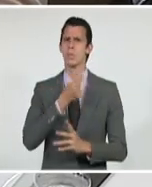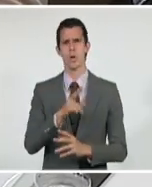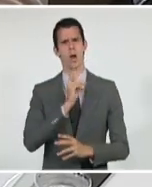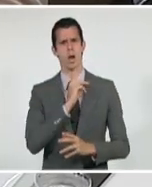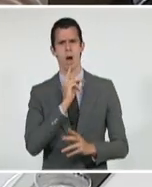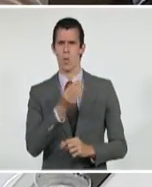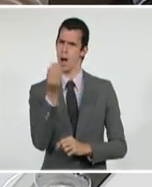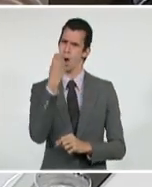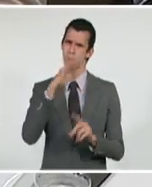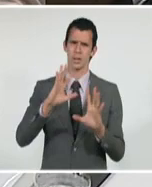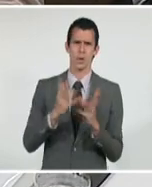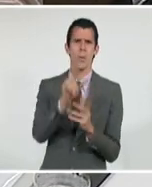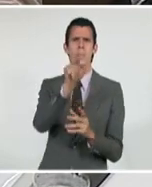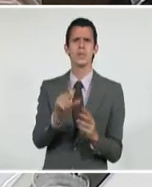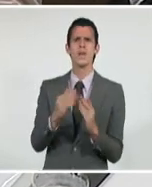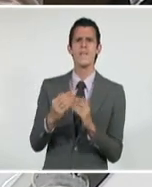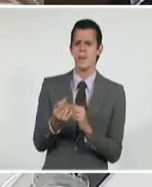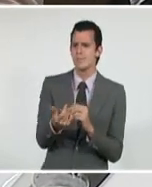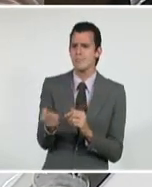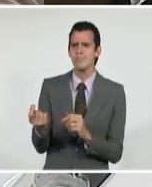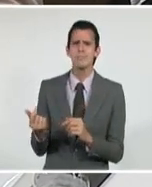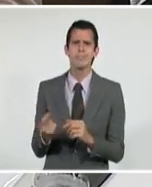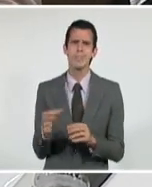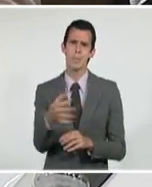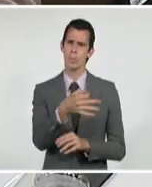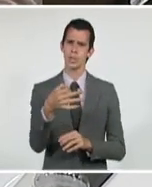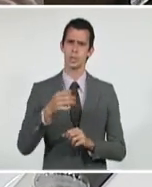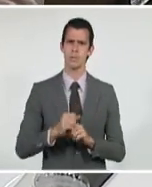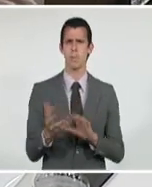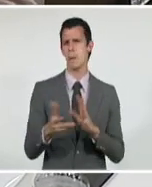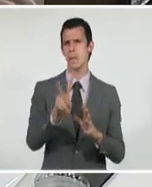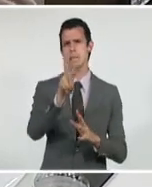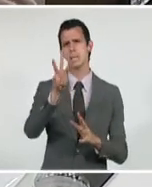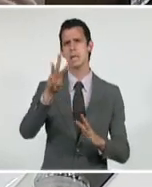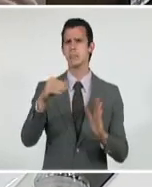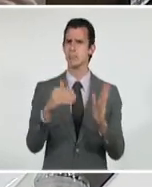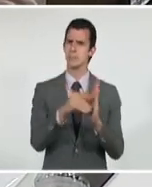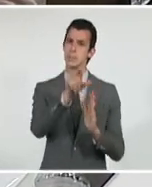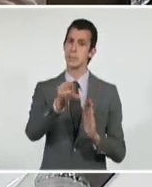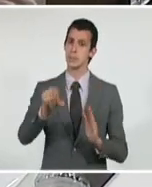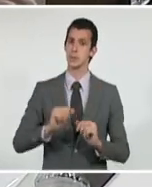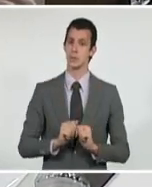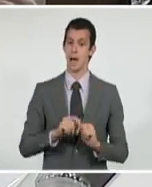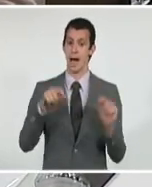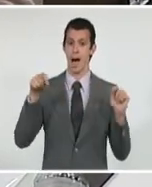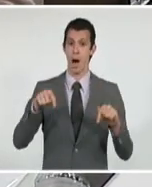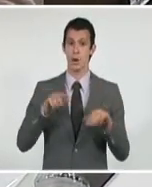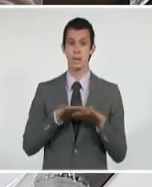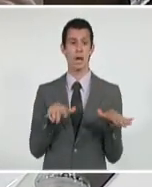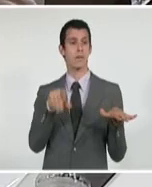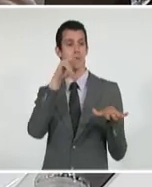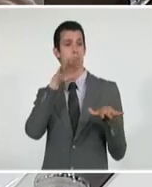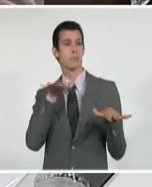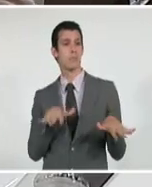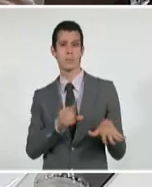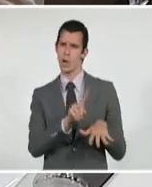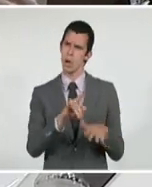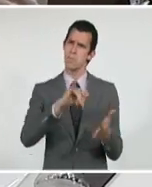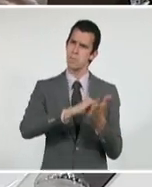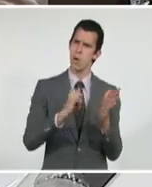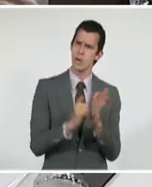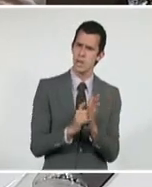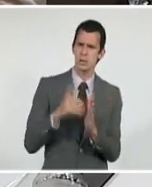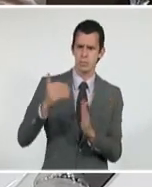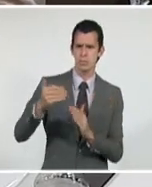mismo, a más de 86.000 personas y además se trabaja en futuras inversiones, con el objetivo también de seguir mejorando la calidad del agua